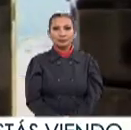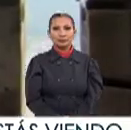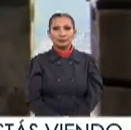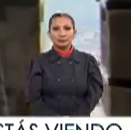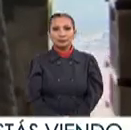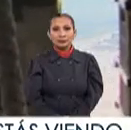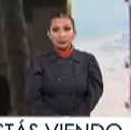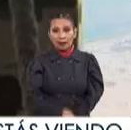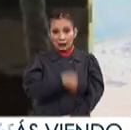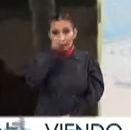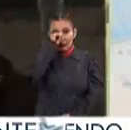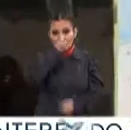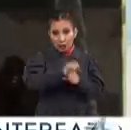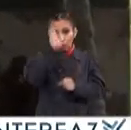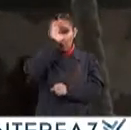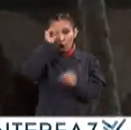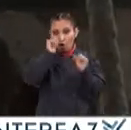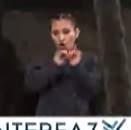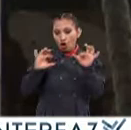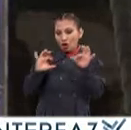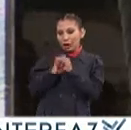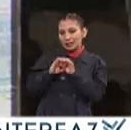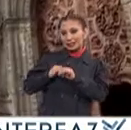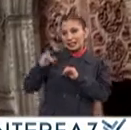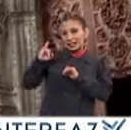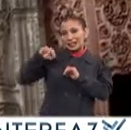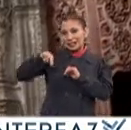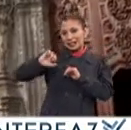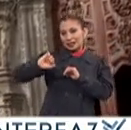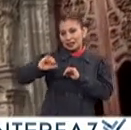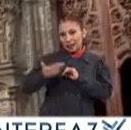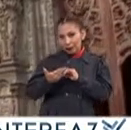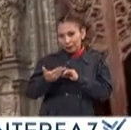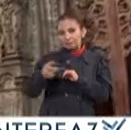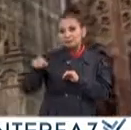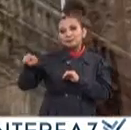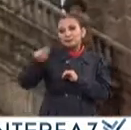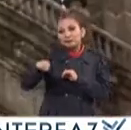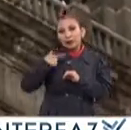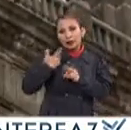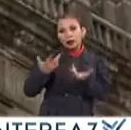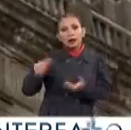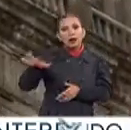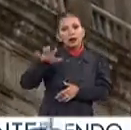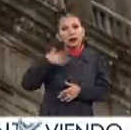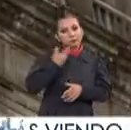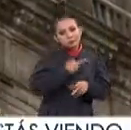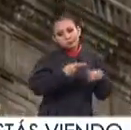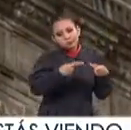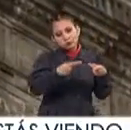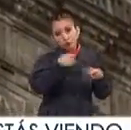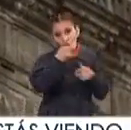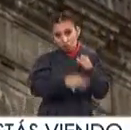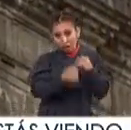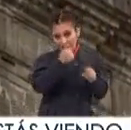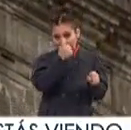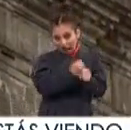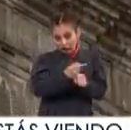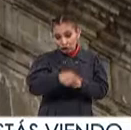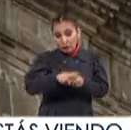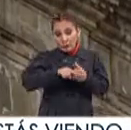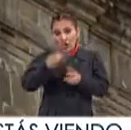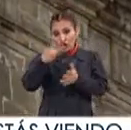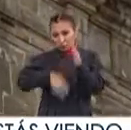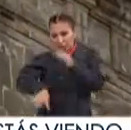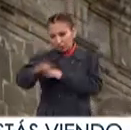La Secretaría de Cultura A través del Instituto Nacional de Antropología e Historia Iná Desarrollará a finales de este año E